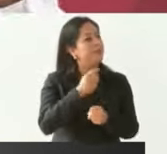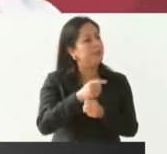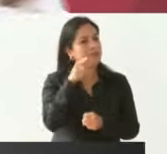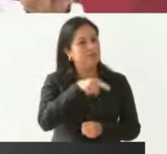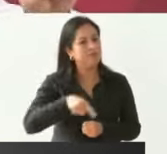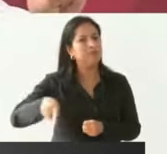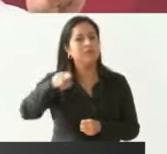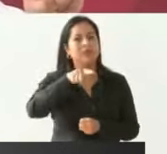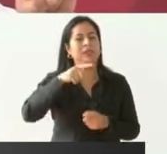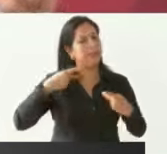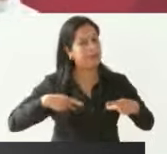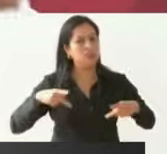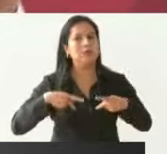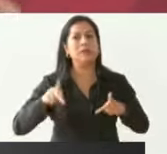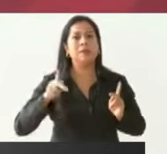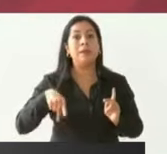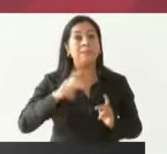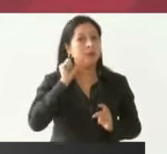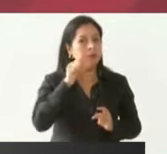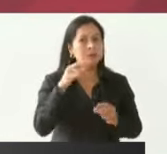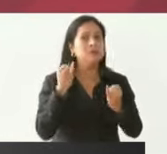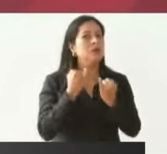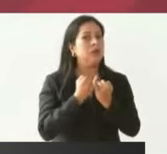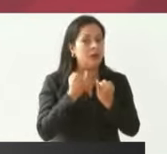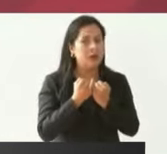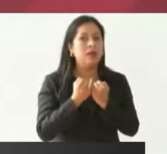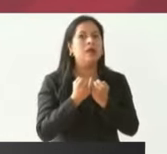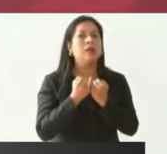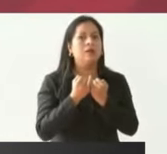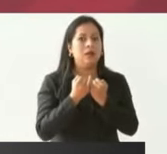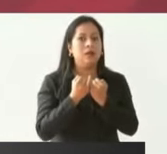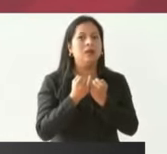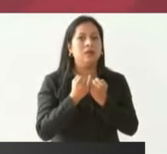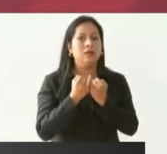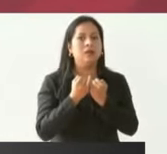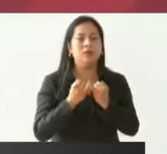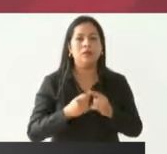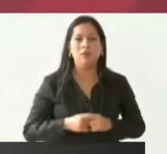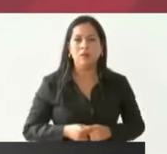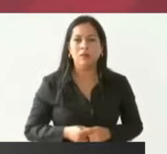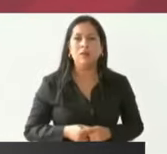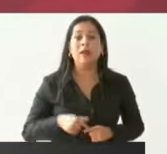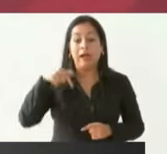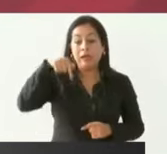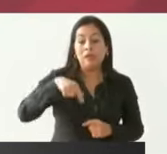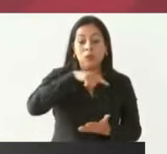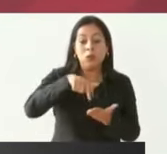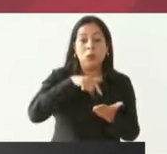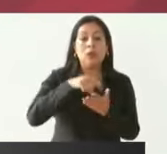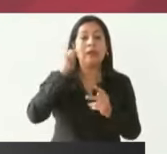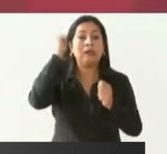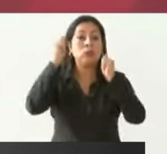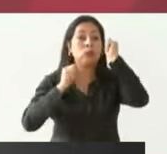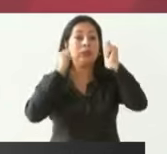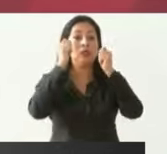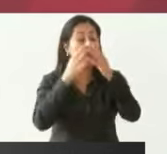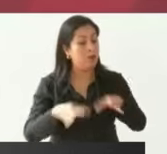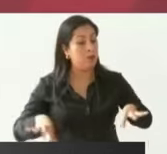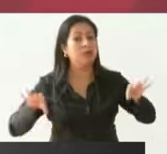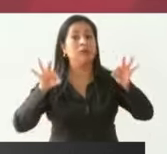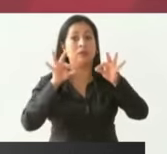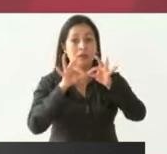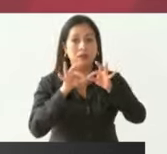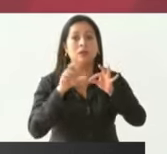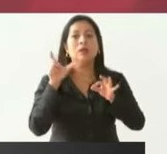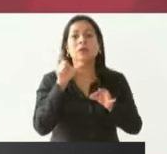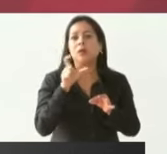de la gente pero también este es un centro turístico importante y